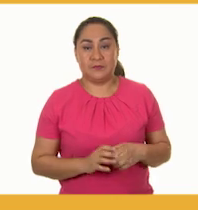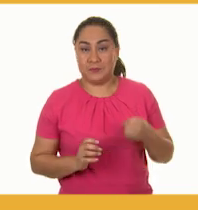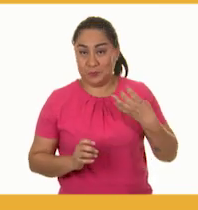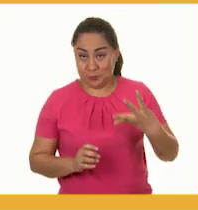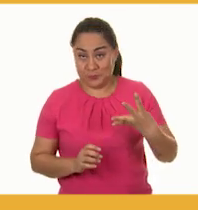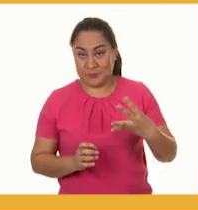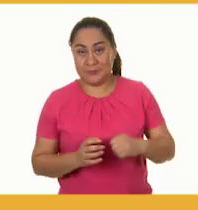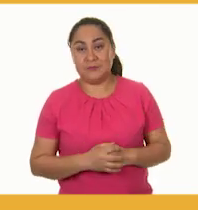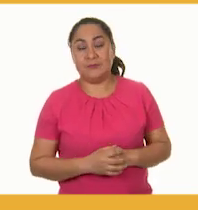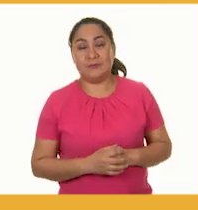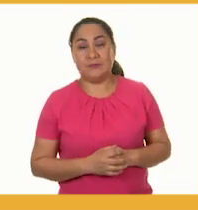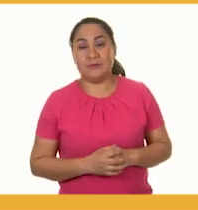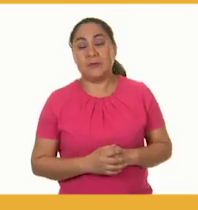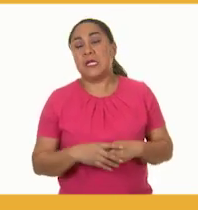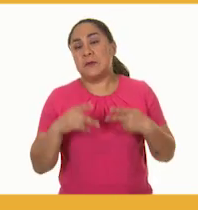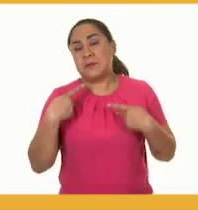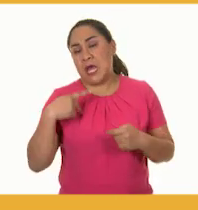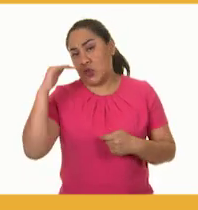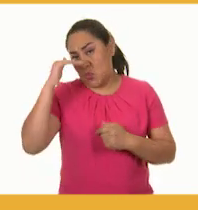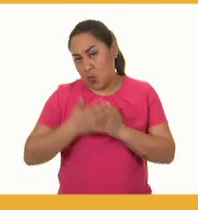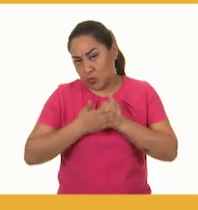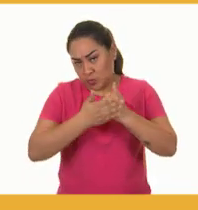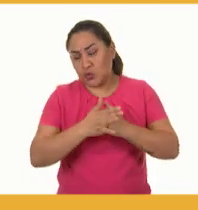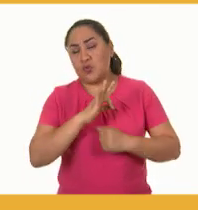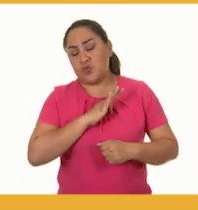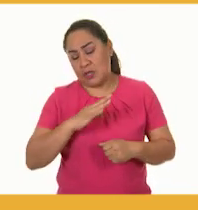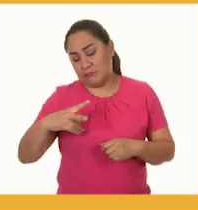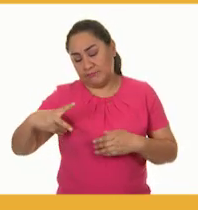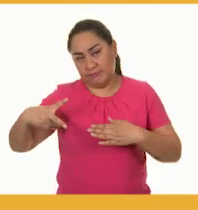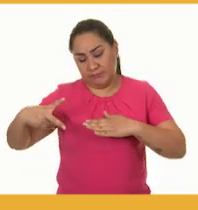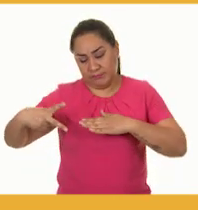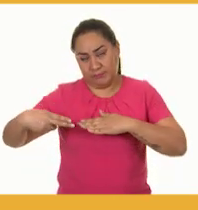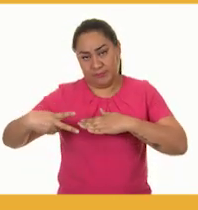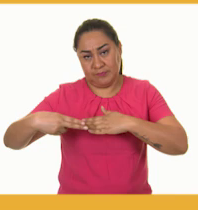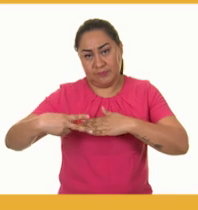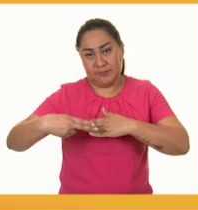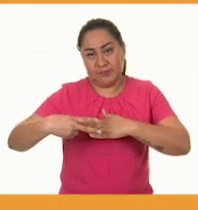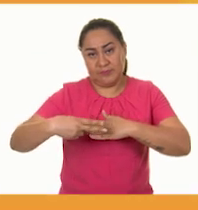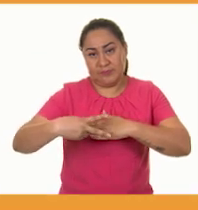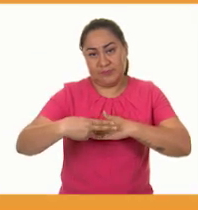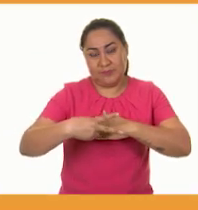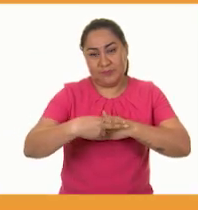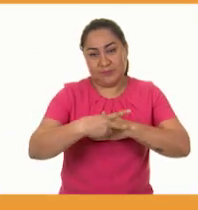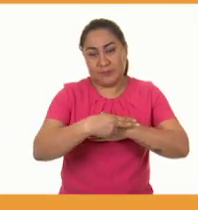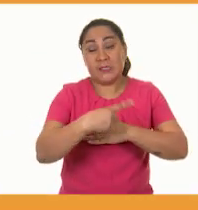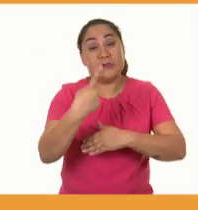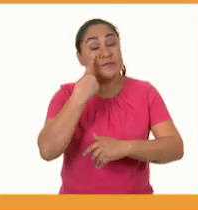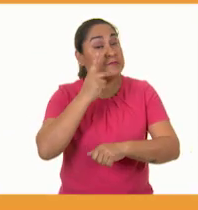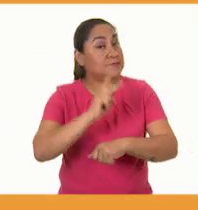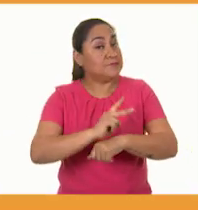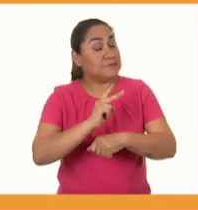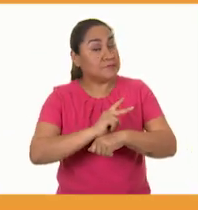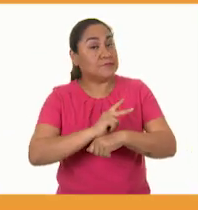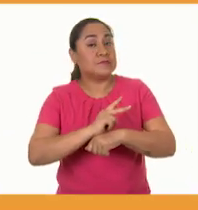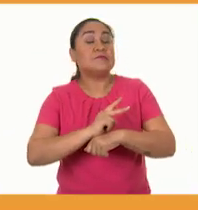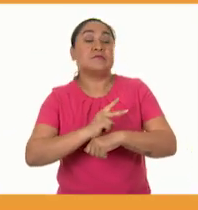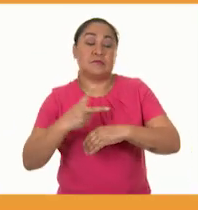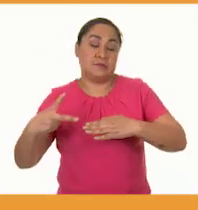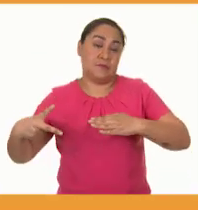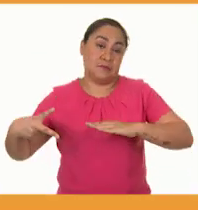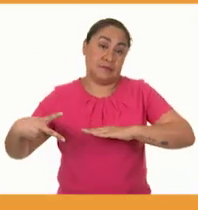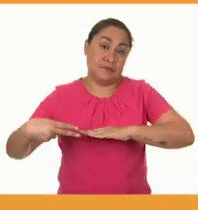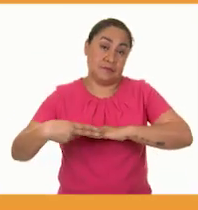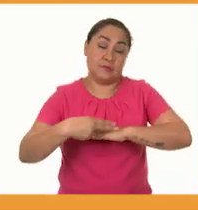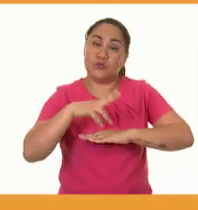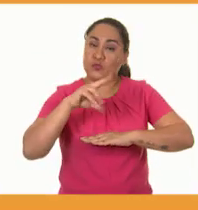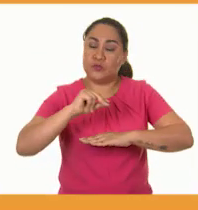4. Con ayuda de un adulto, corta sobre la línea horizontal que marcaste. Asegúrate de cortar por fuera de